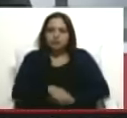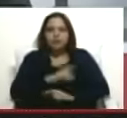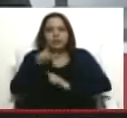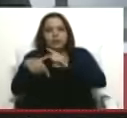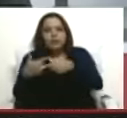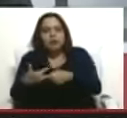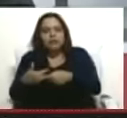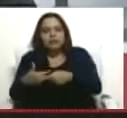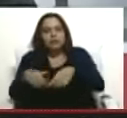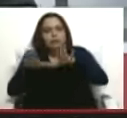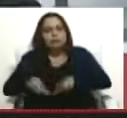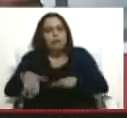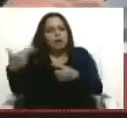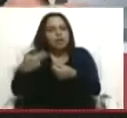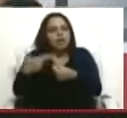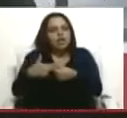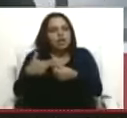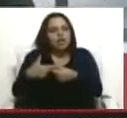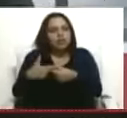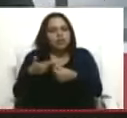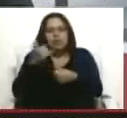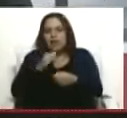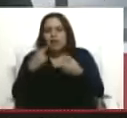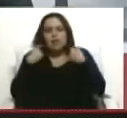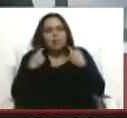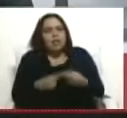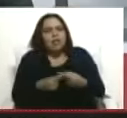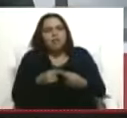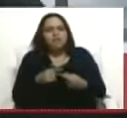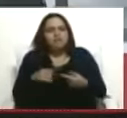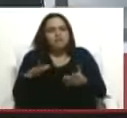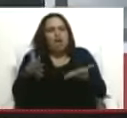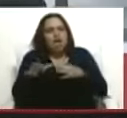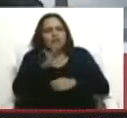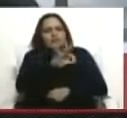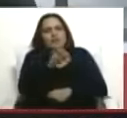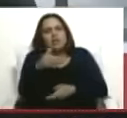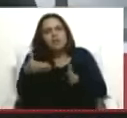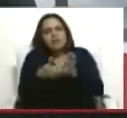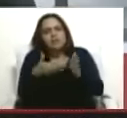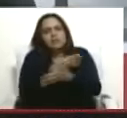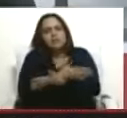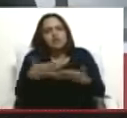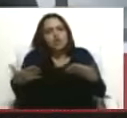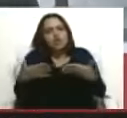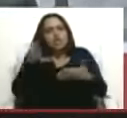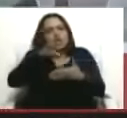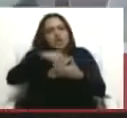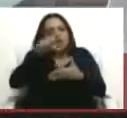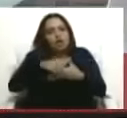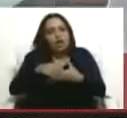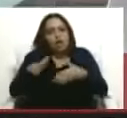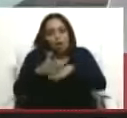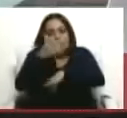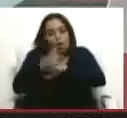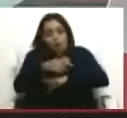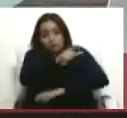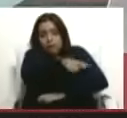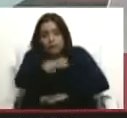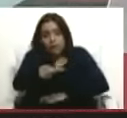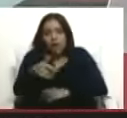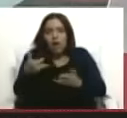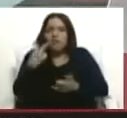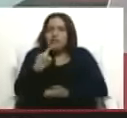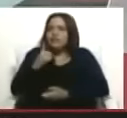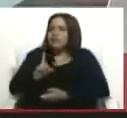petrolero terrible que causó pérdidas cercanas a 30 mil millones de dólares, culpa de estas personas que hoy sí aparecen